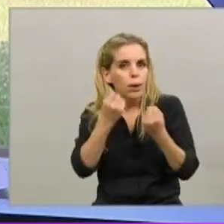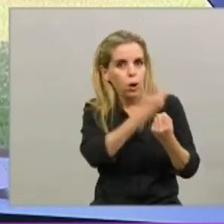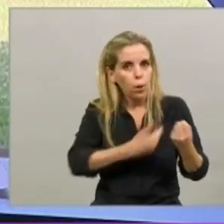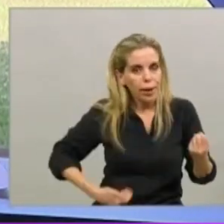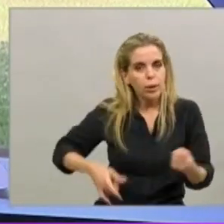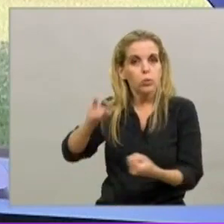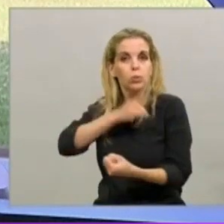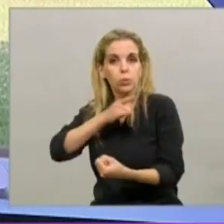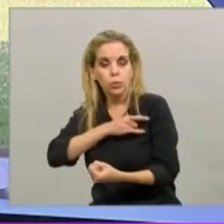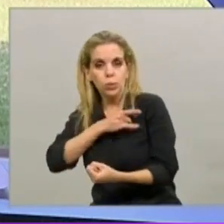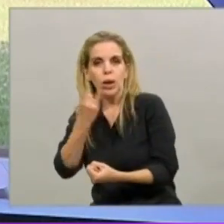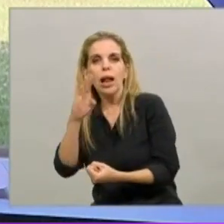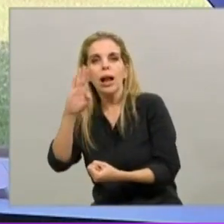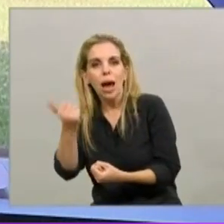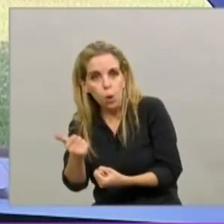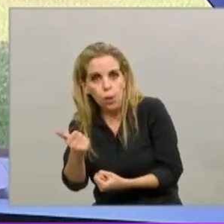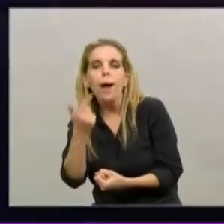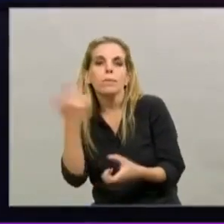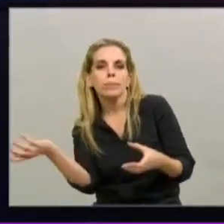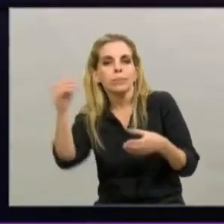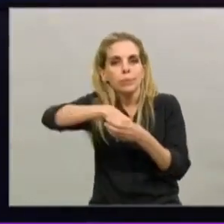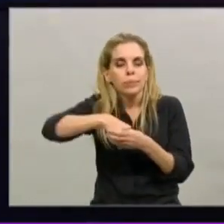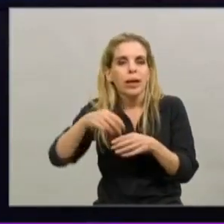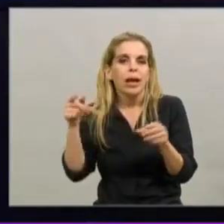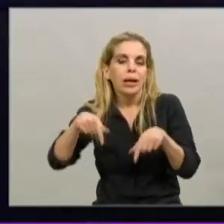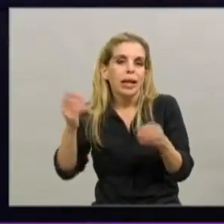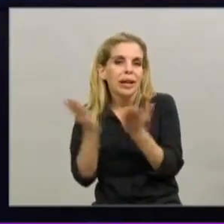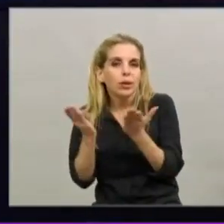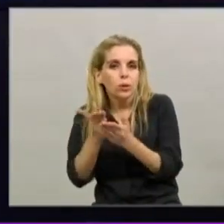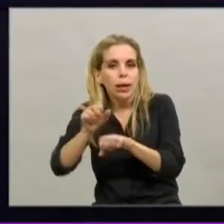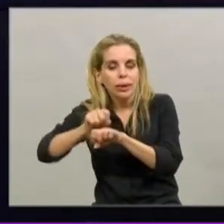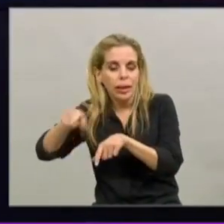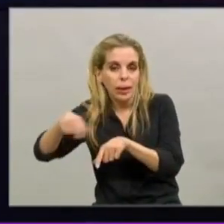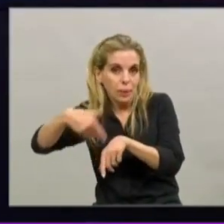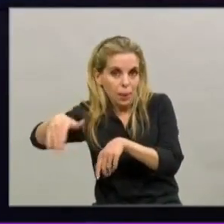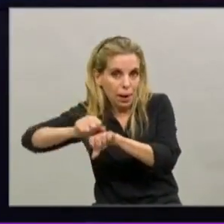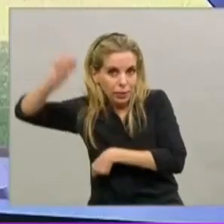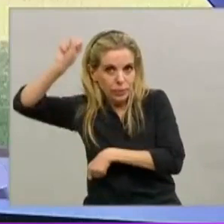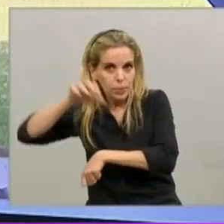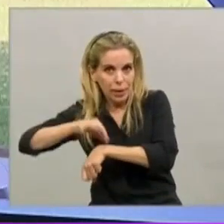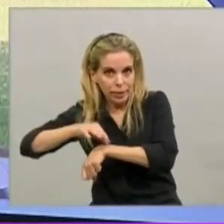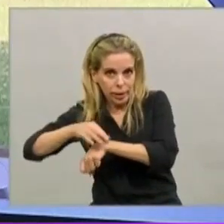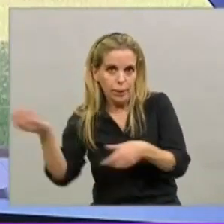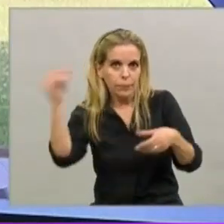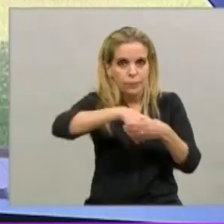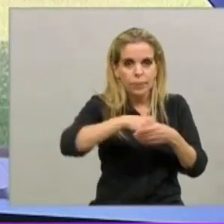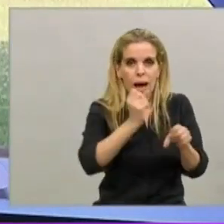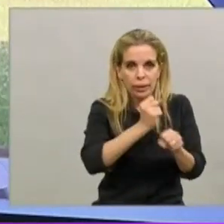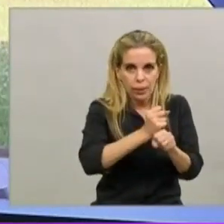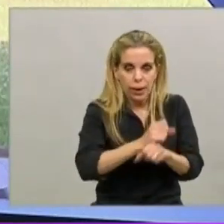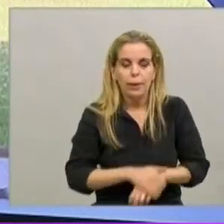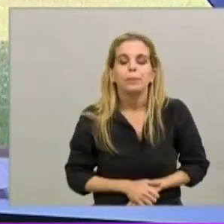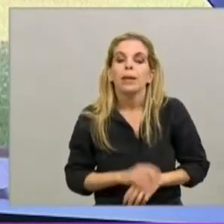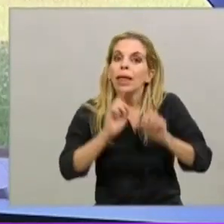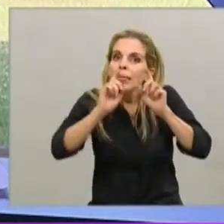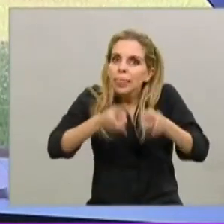que nos permite sumar estudiantes de los últimos años de medicina. Y además de eso, estamos haciendo lo que llaman los